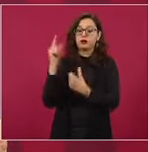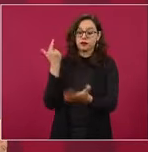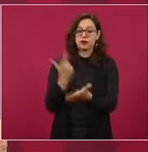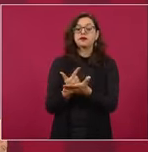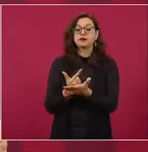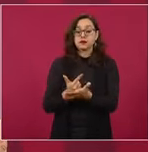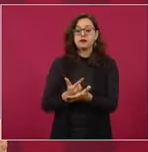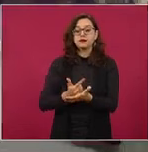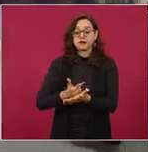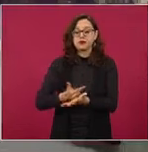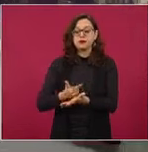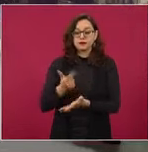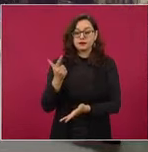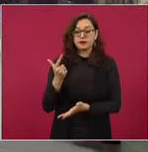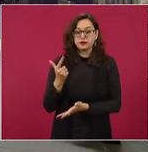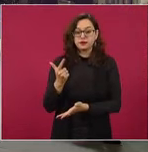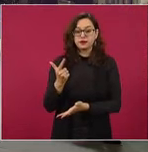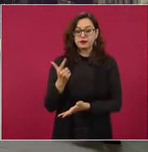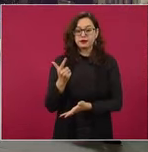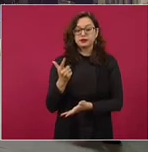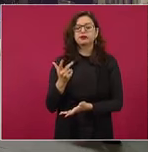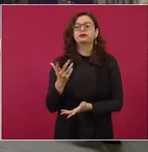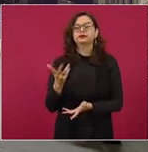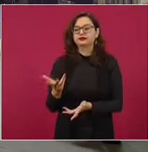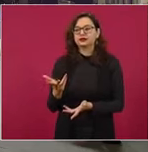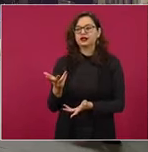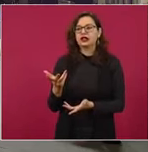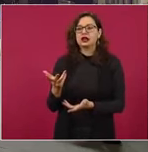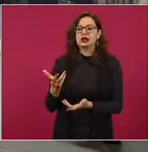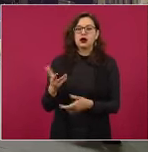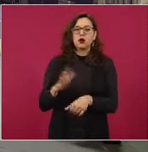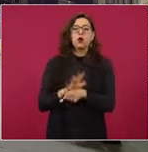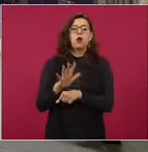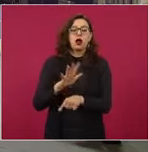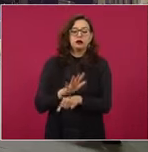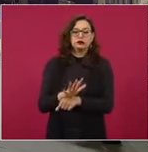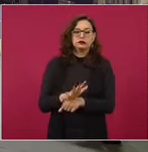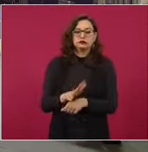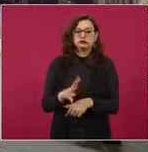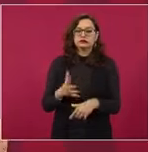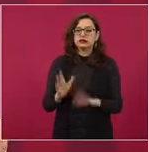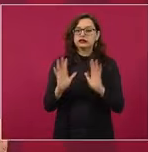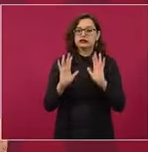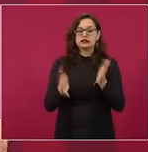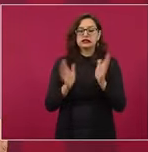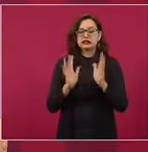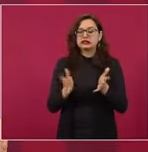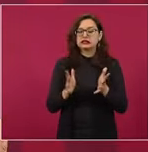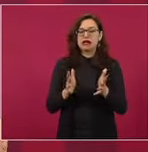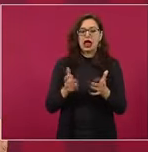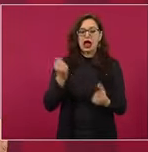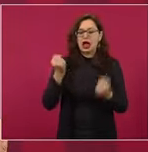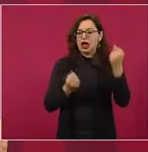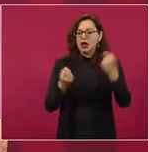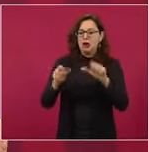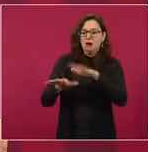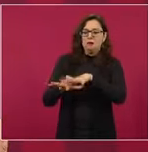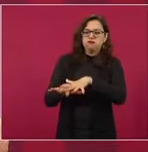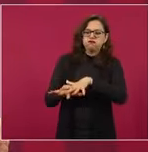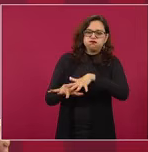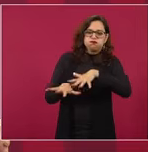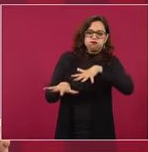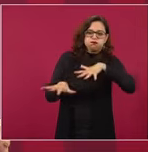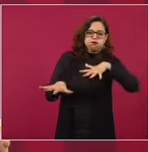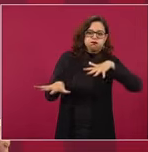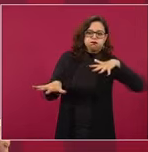y se va a construir un puente sobre la laguna de más de